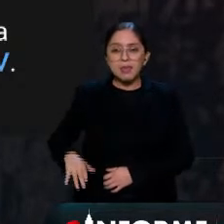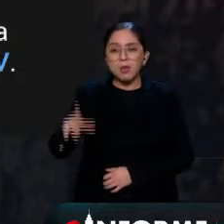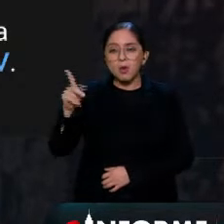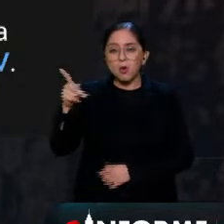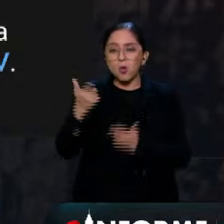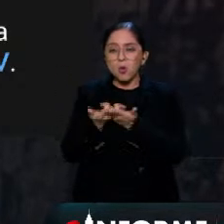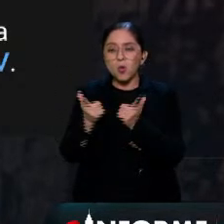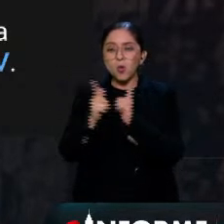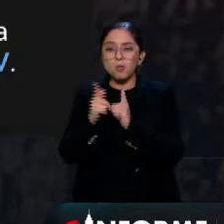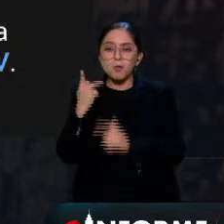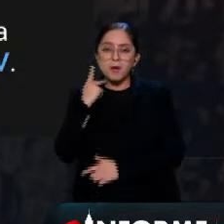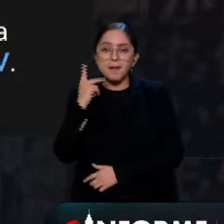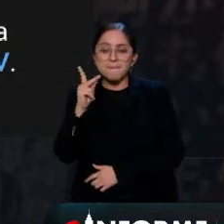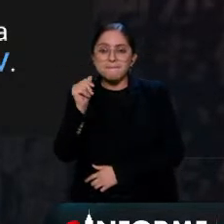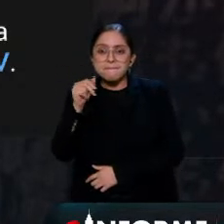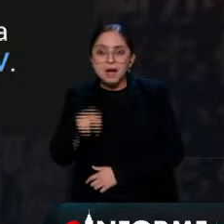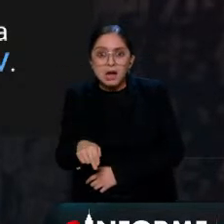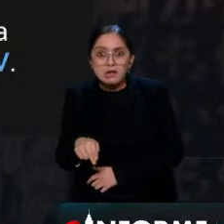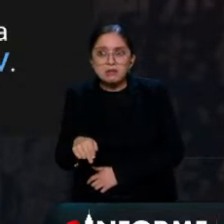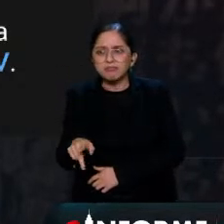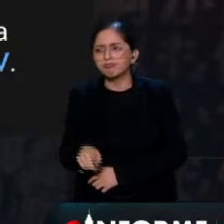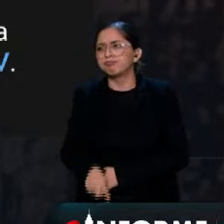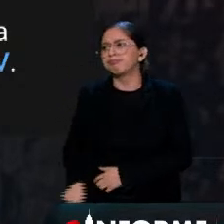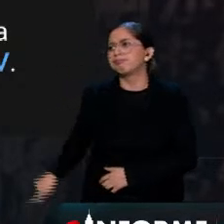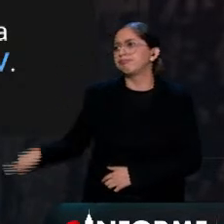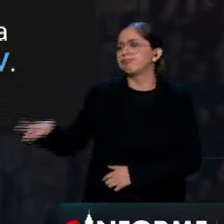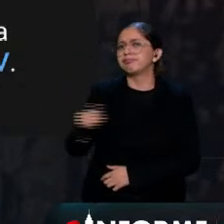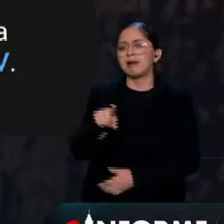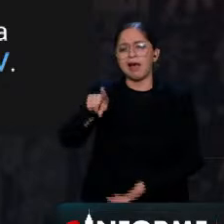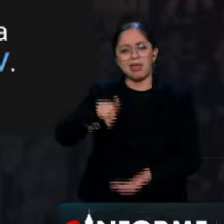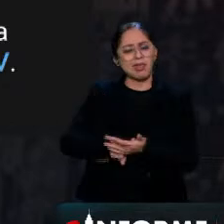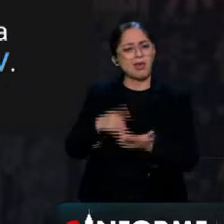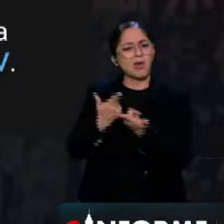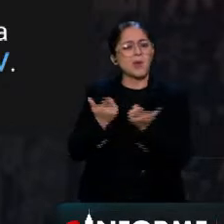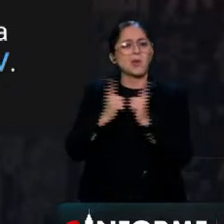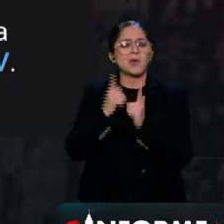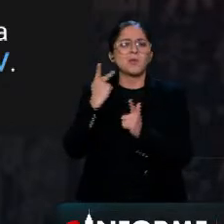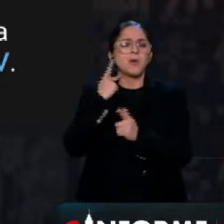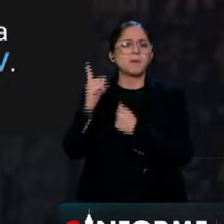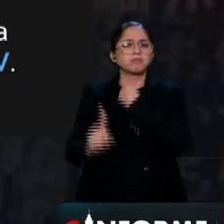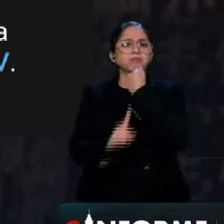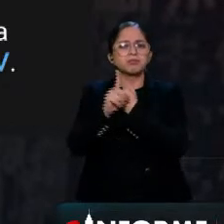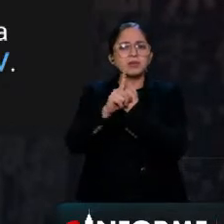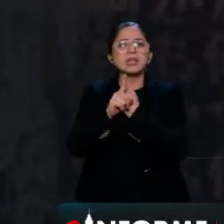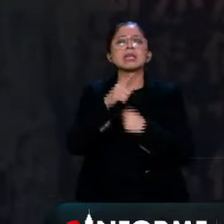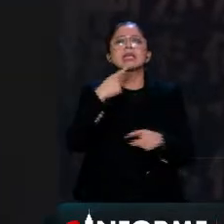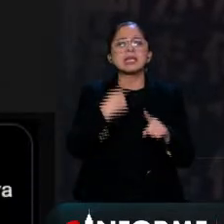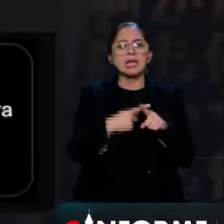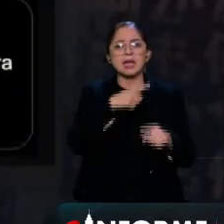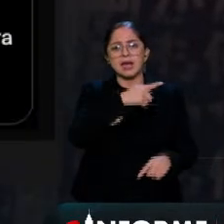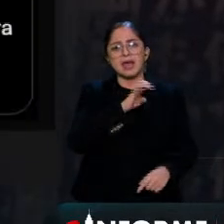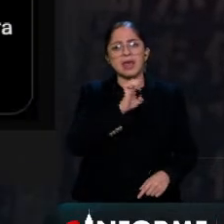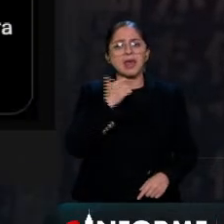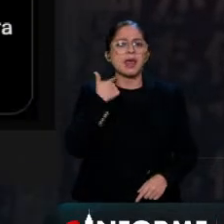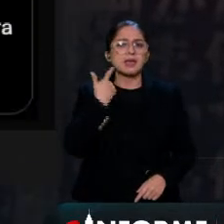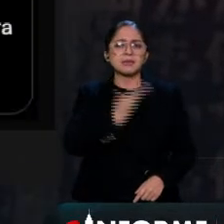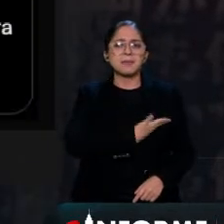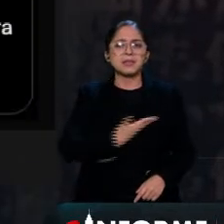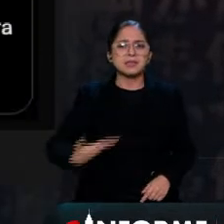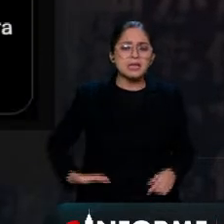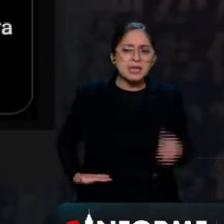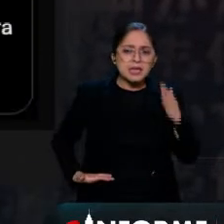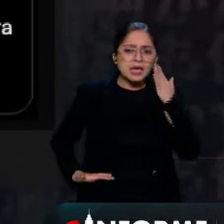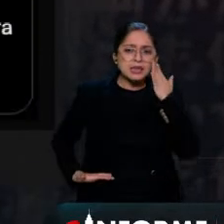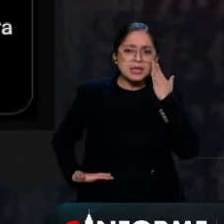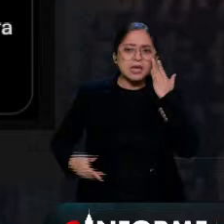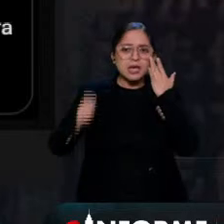reacciones dentro y fuera del PAN explotaron. Una de estas reacciones fue la del expresidente Felipe Calderón que calificó de sabotaje